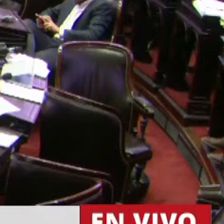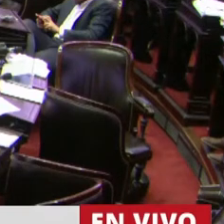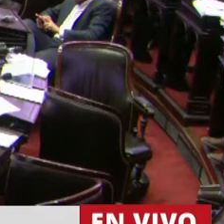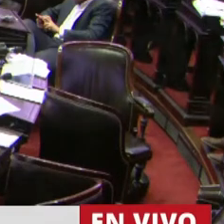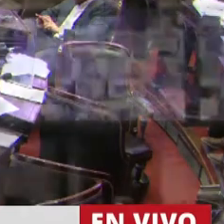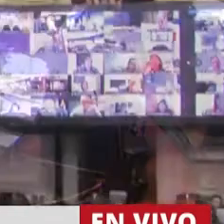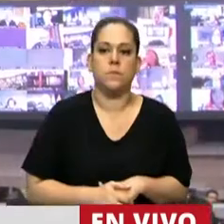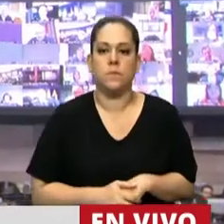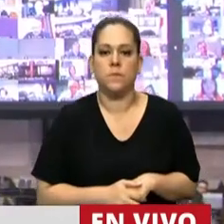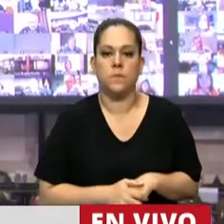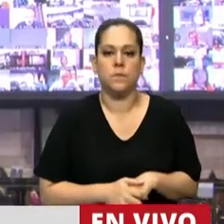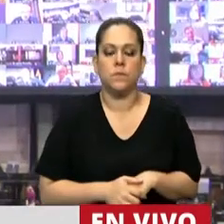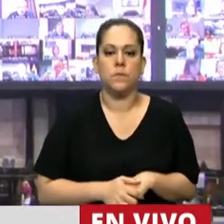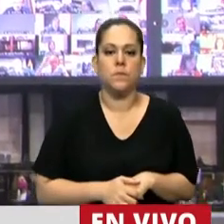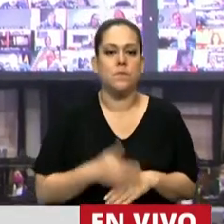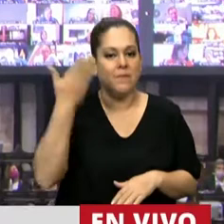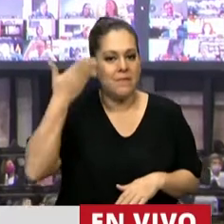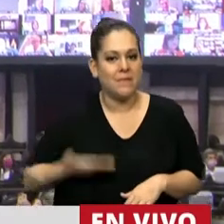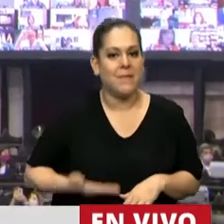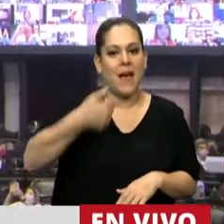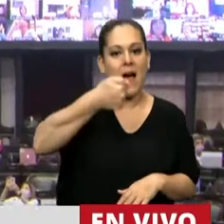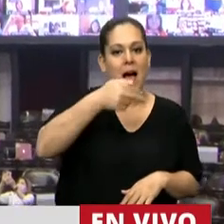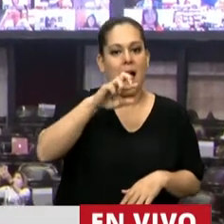Aparicio, señor Presidente, pero bueno.